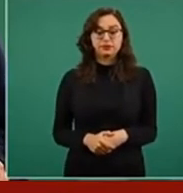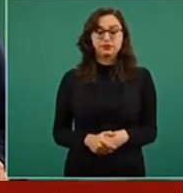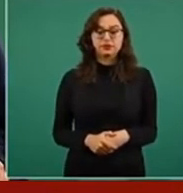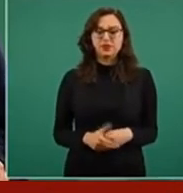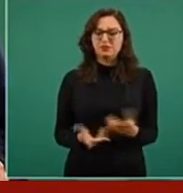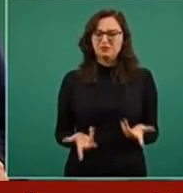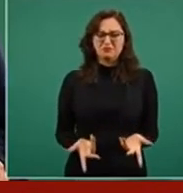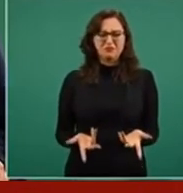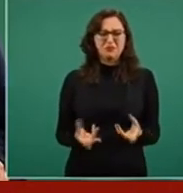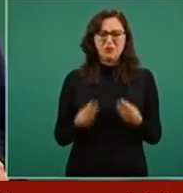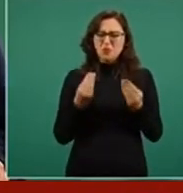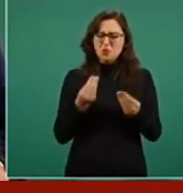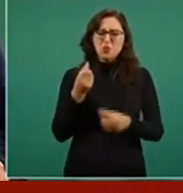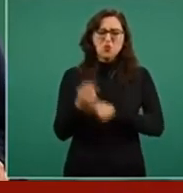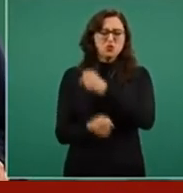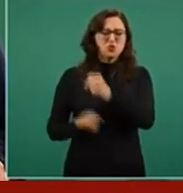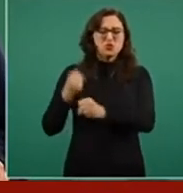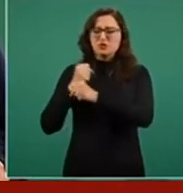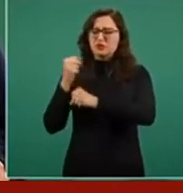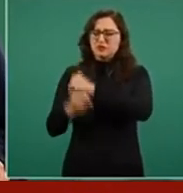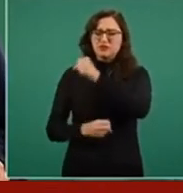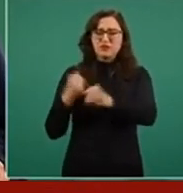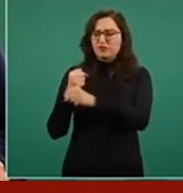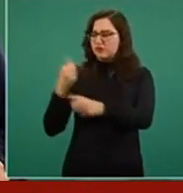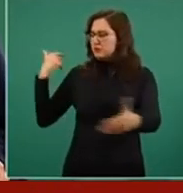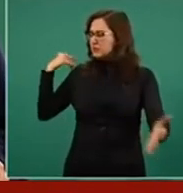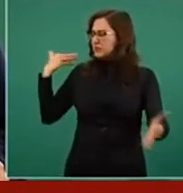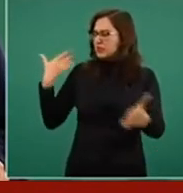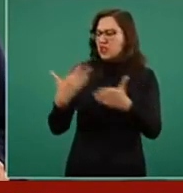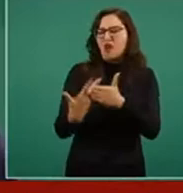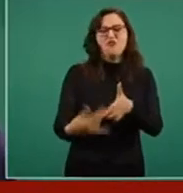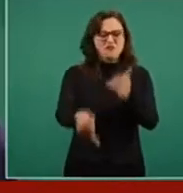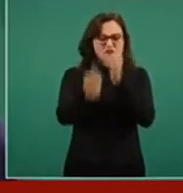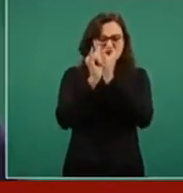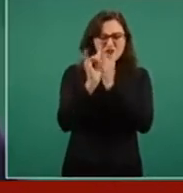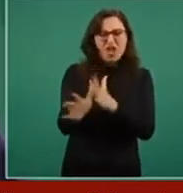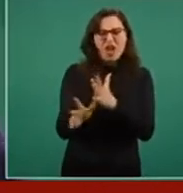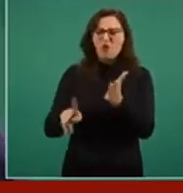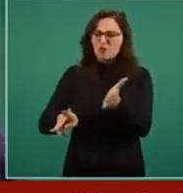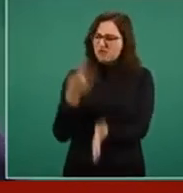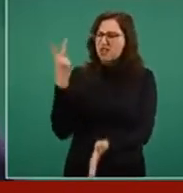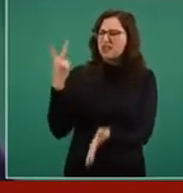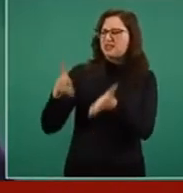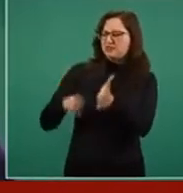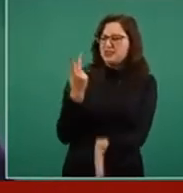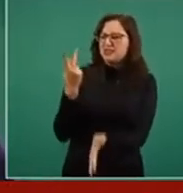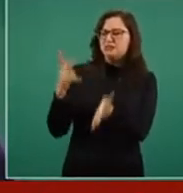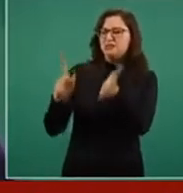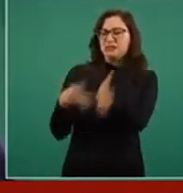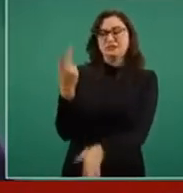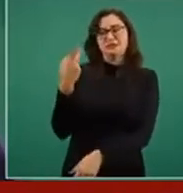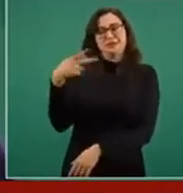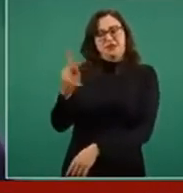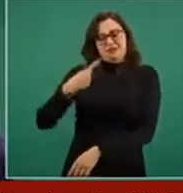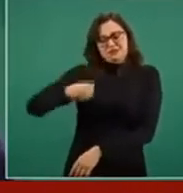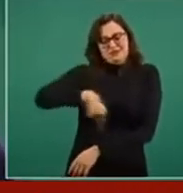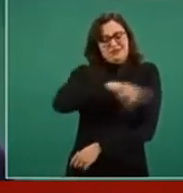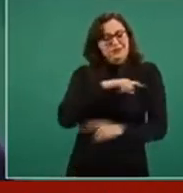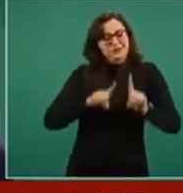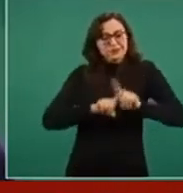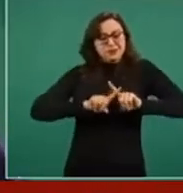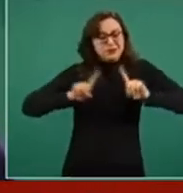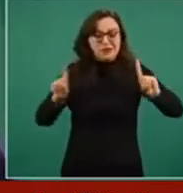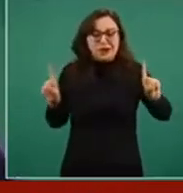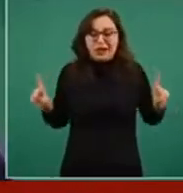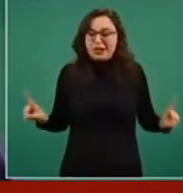fraudulenta, antidemocrática en el país. Entonces, nosotros tenemos principios, tenemos ideales. Entonces, nosotros no